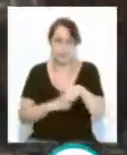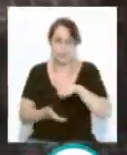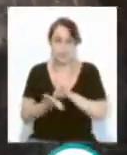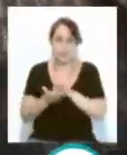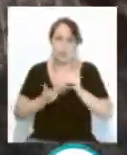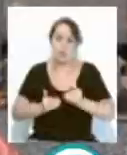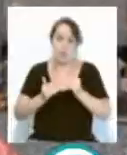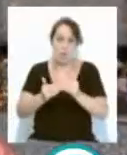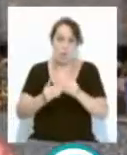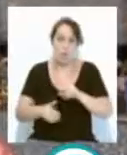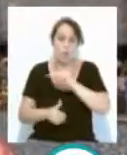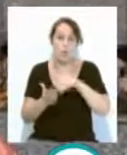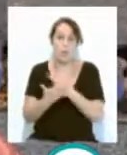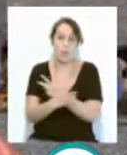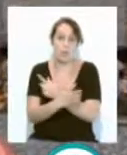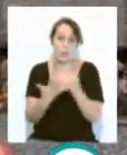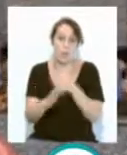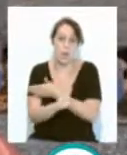prorrogado desde 2016.